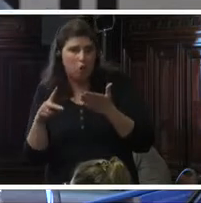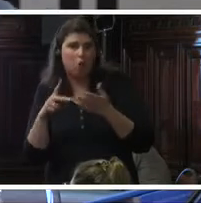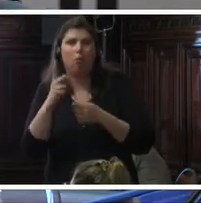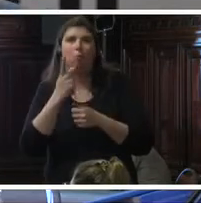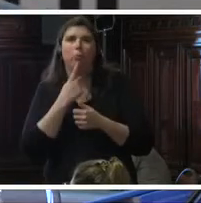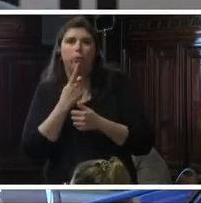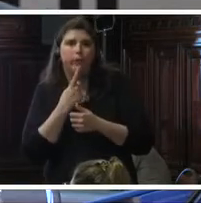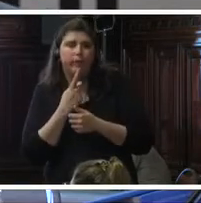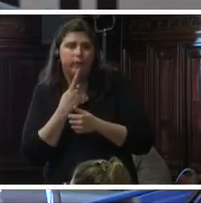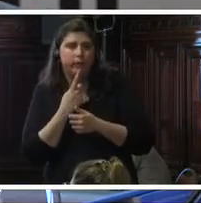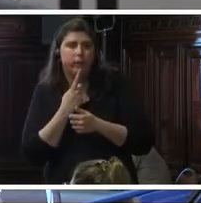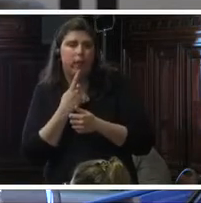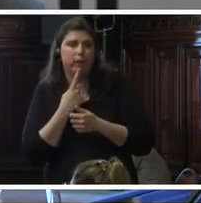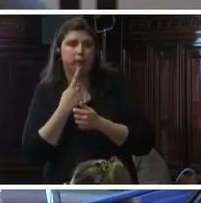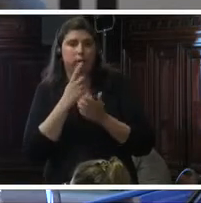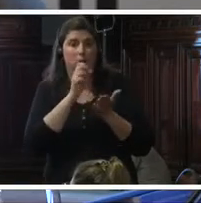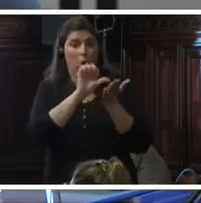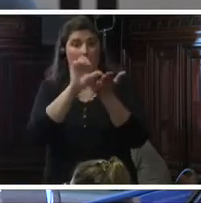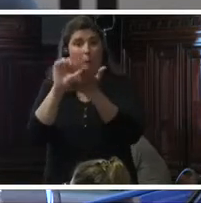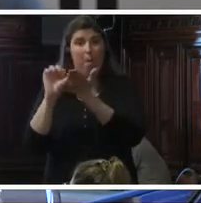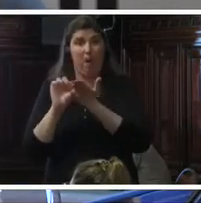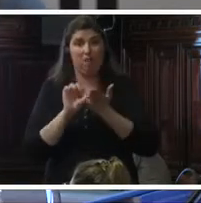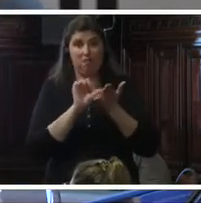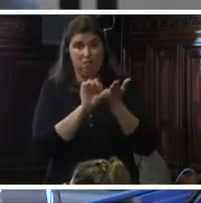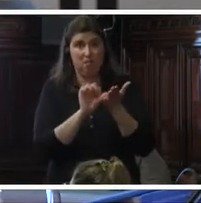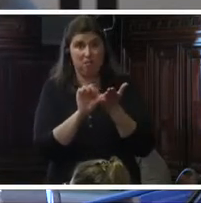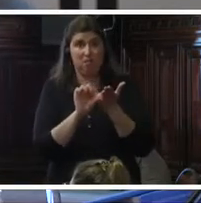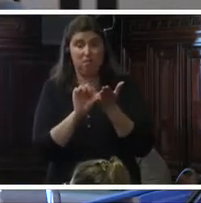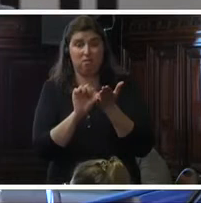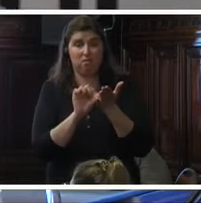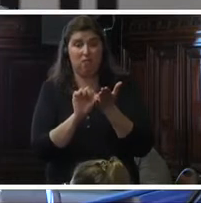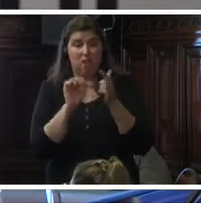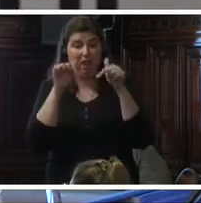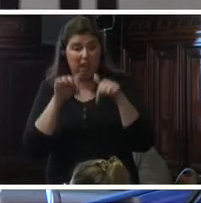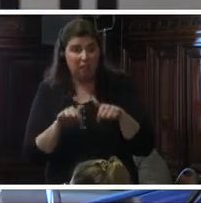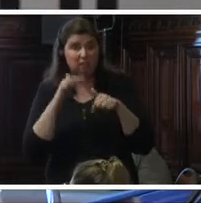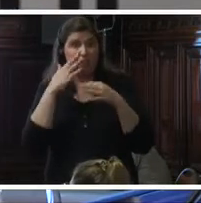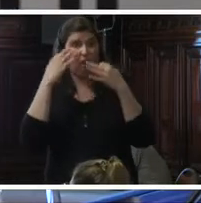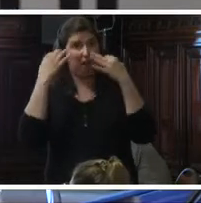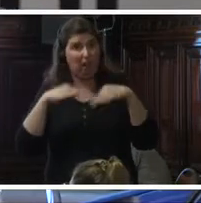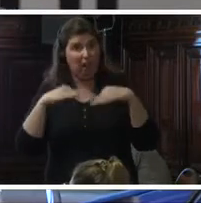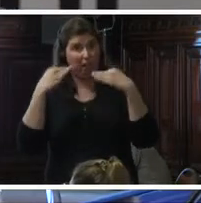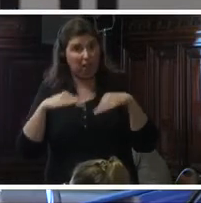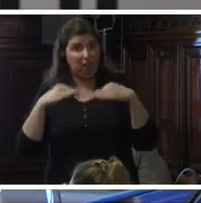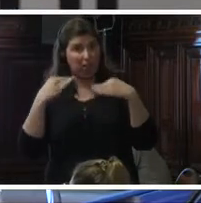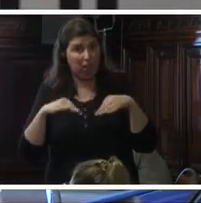política de los países que esta realidad que se está